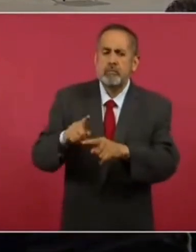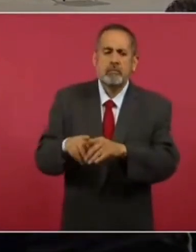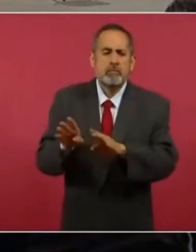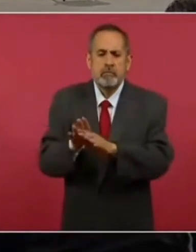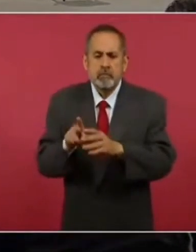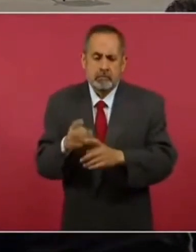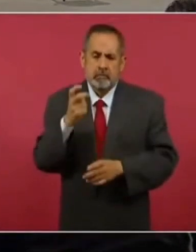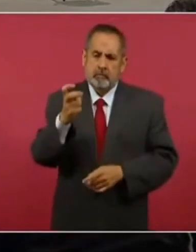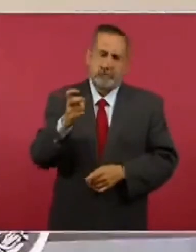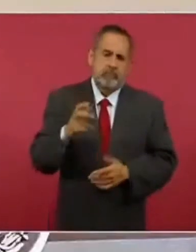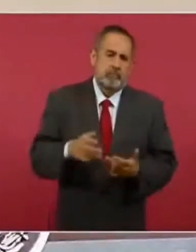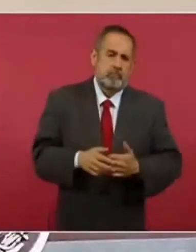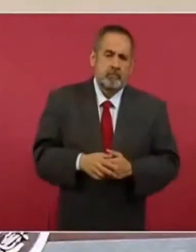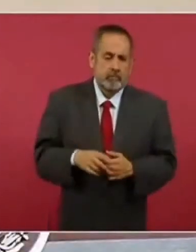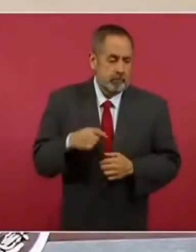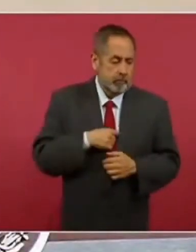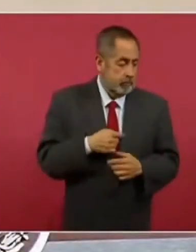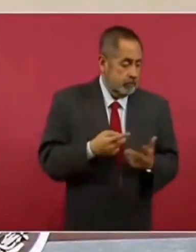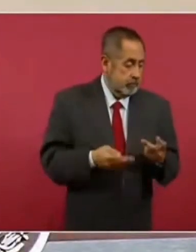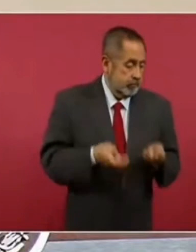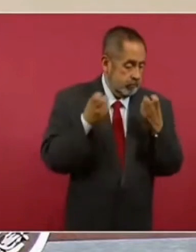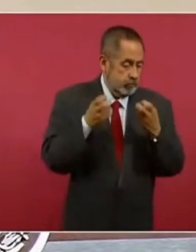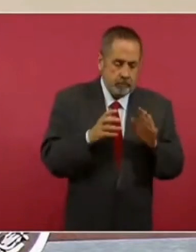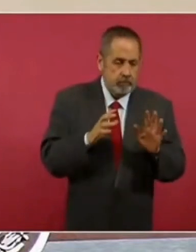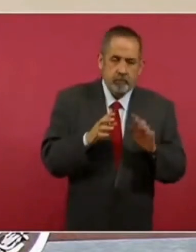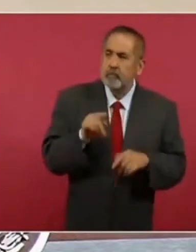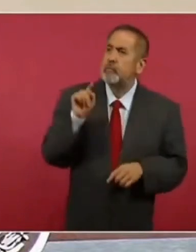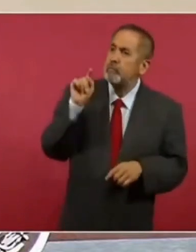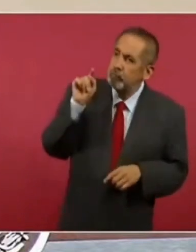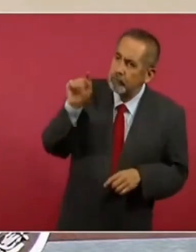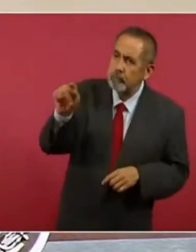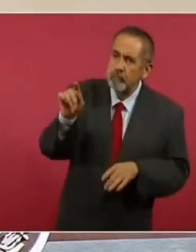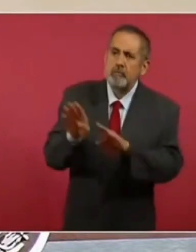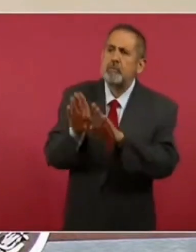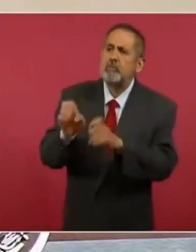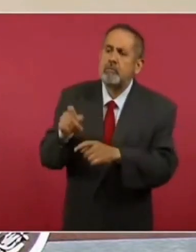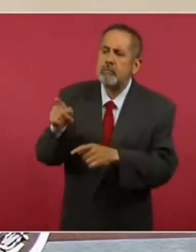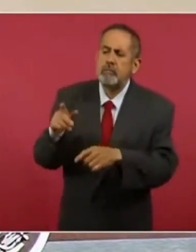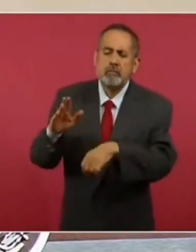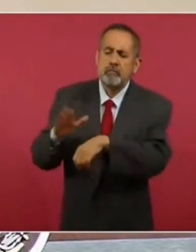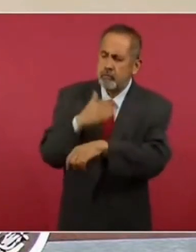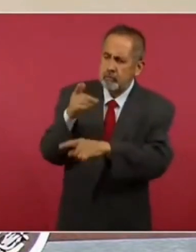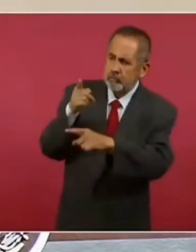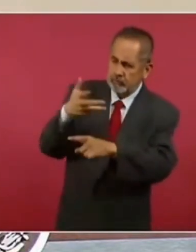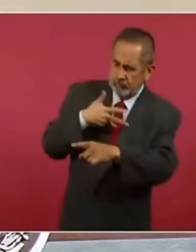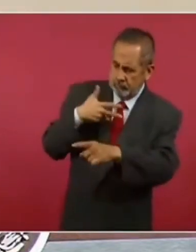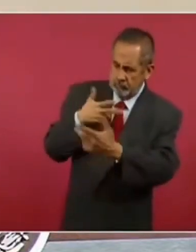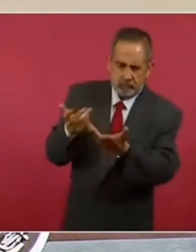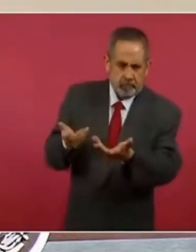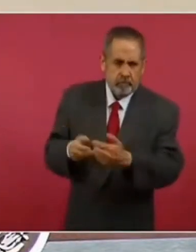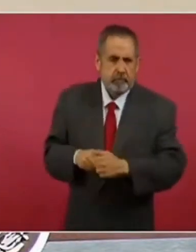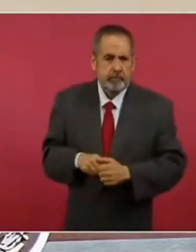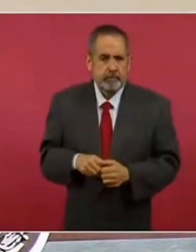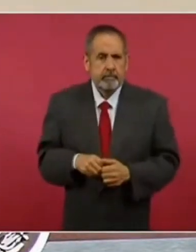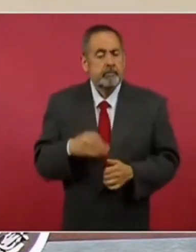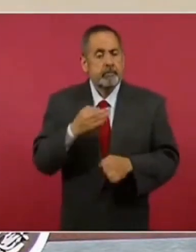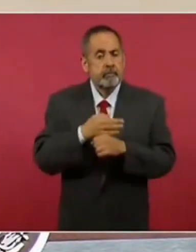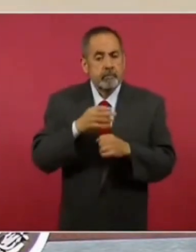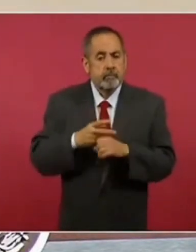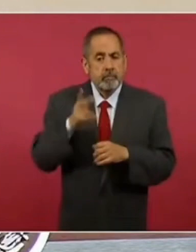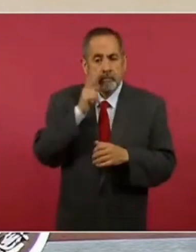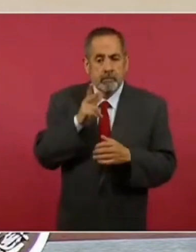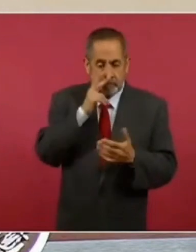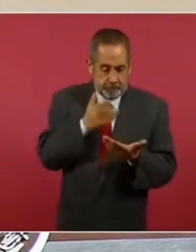poseedor o de quien la pone a la venta. Hasta ahora, este tema de la carga de la prueba no